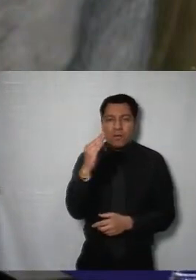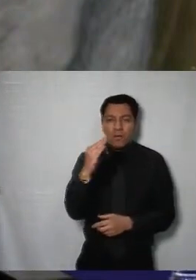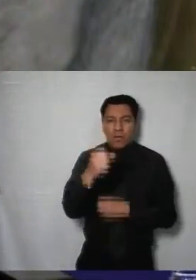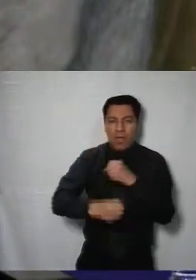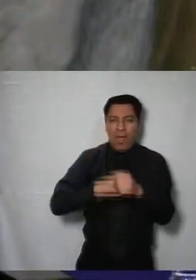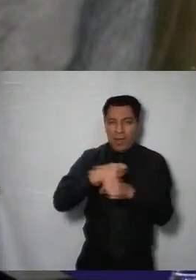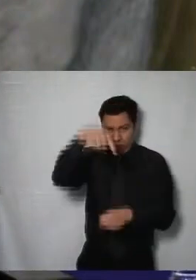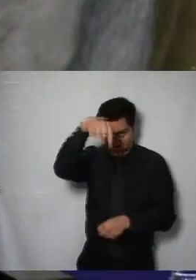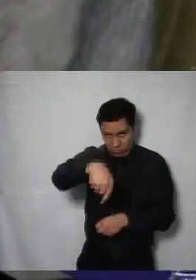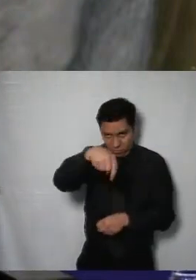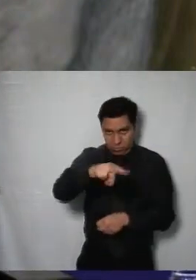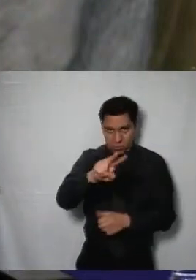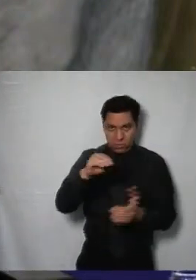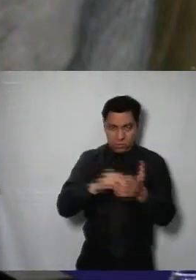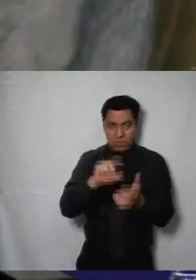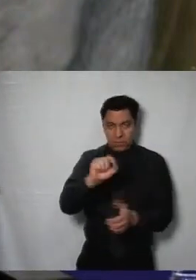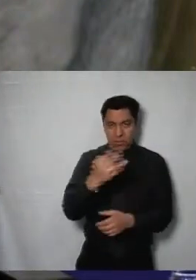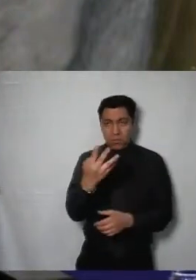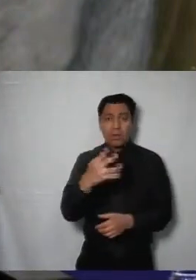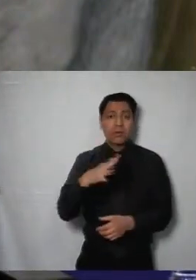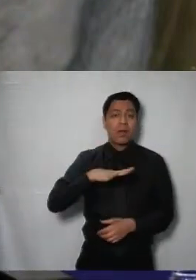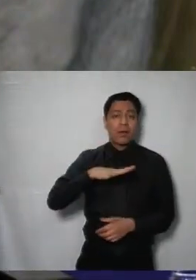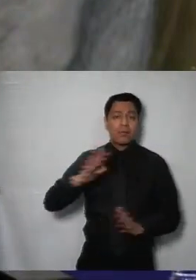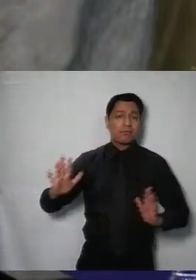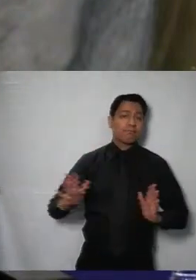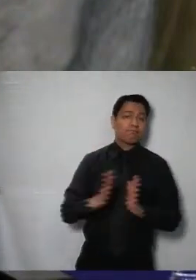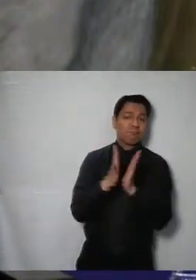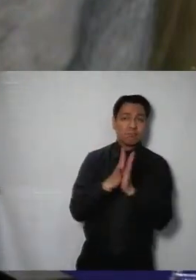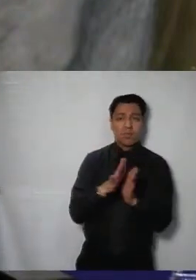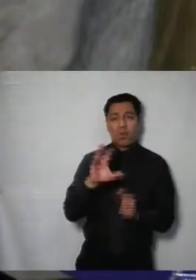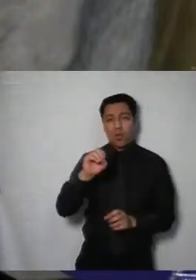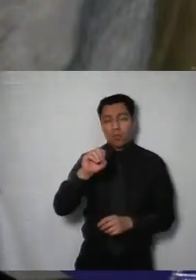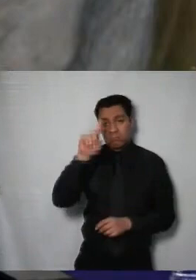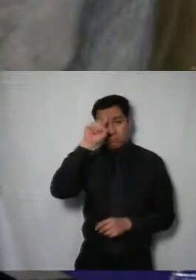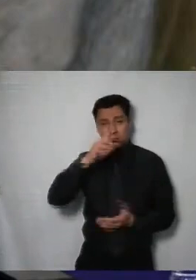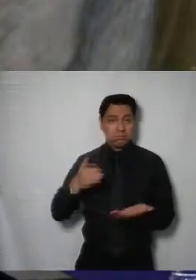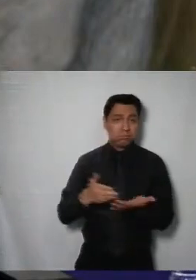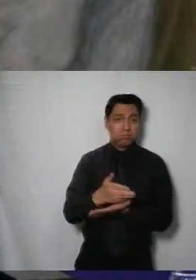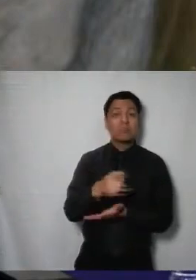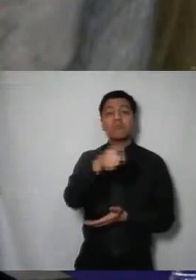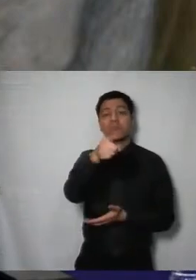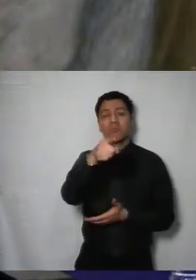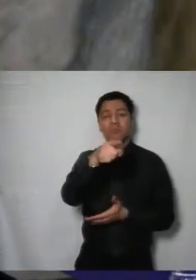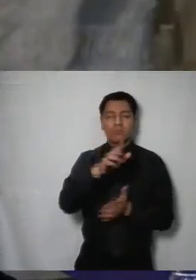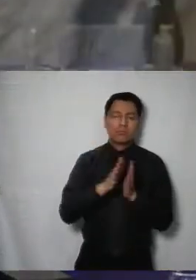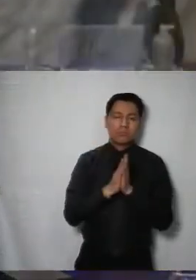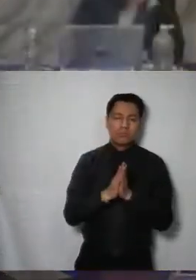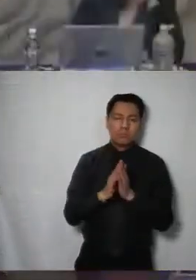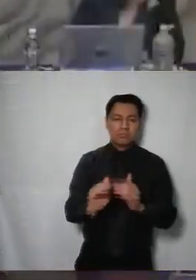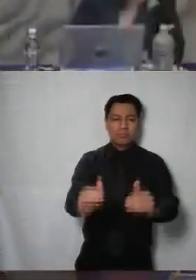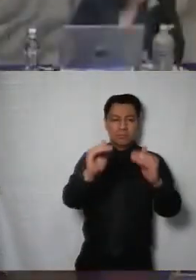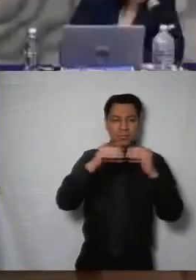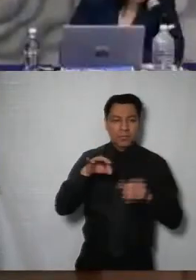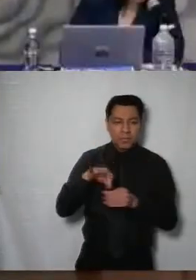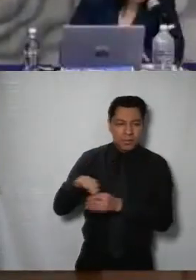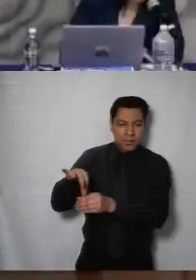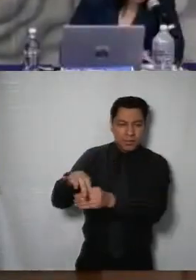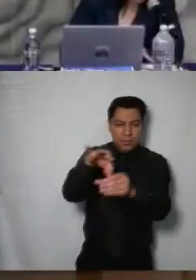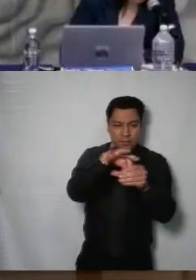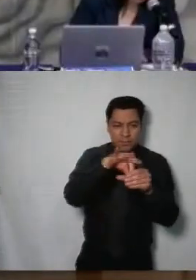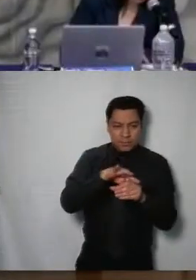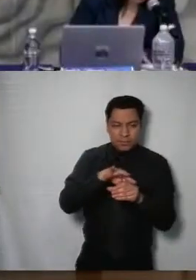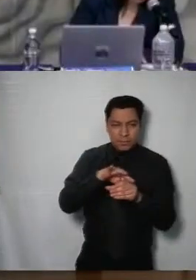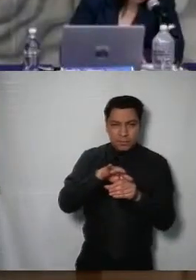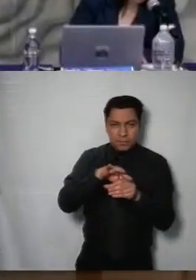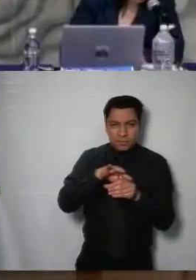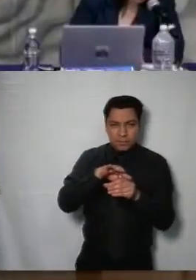año en curso si no hay alguna participación observación le pediría a la Secretaría recabar la votación Comisionadas y